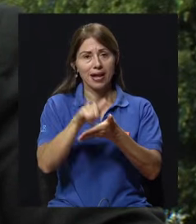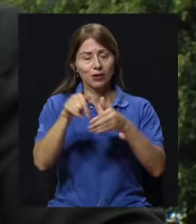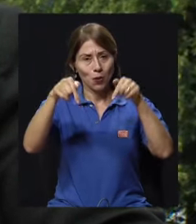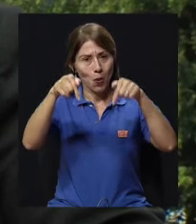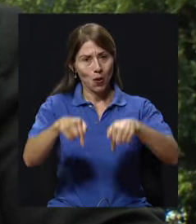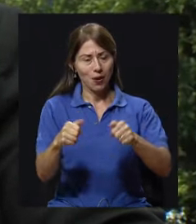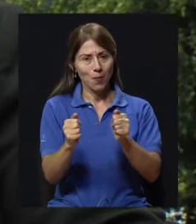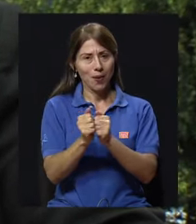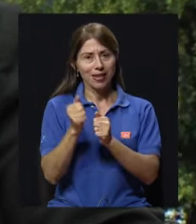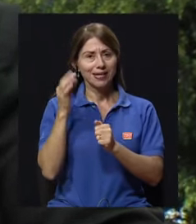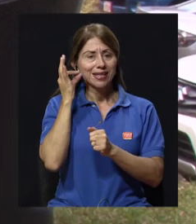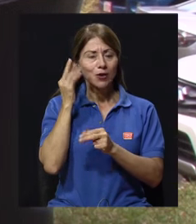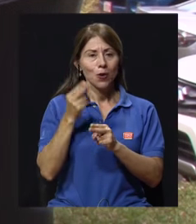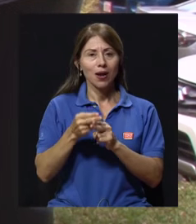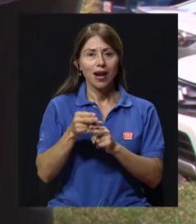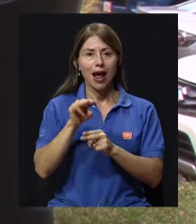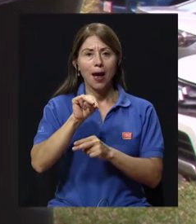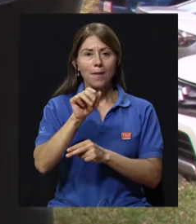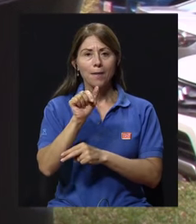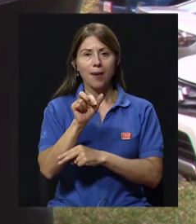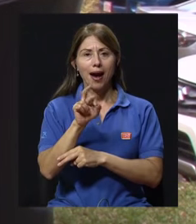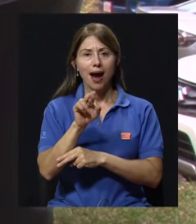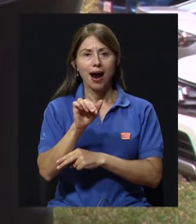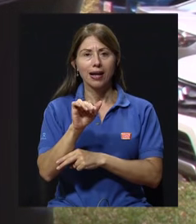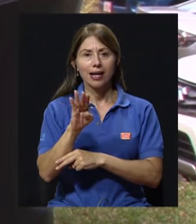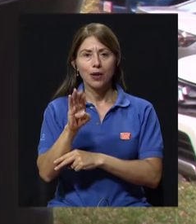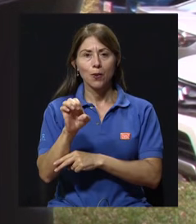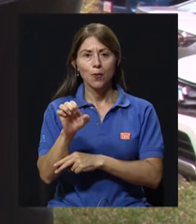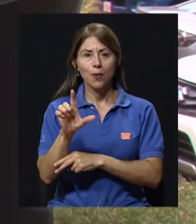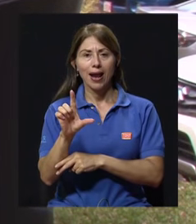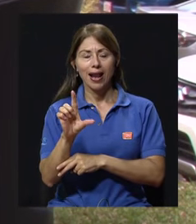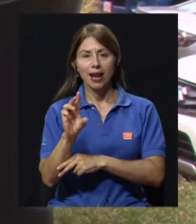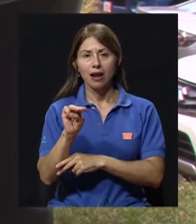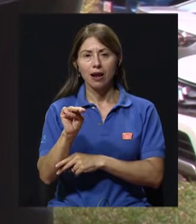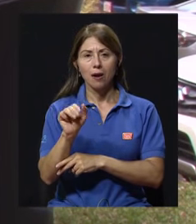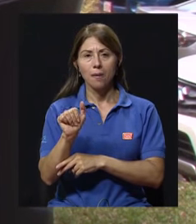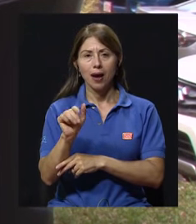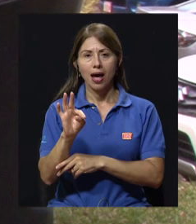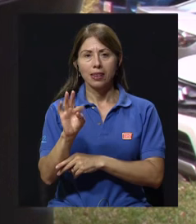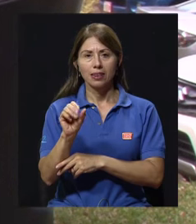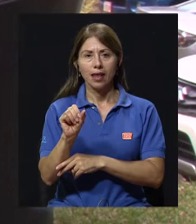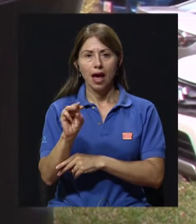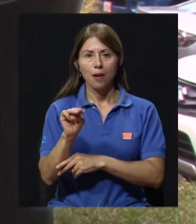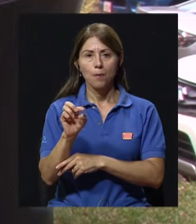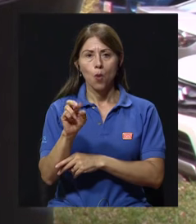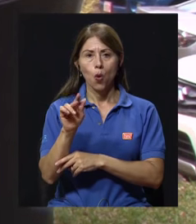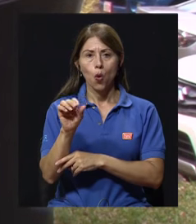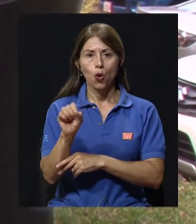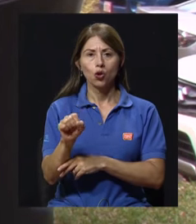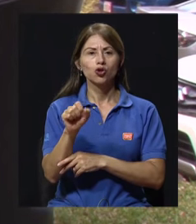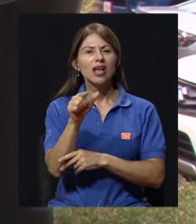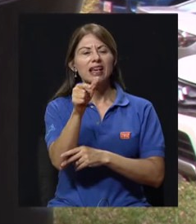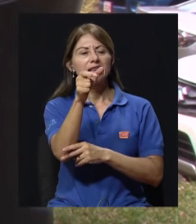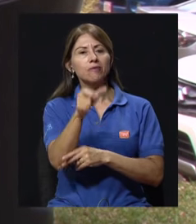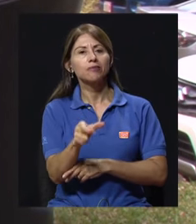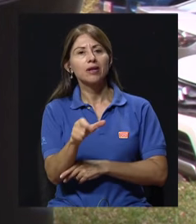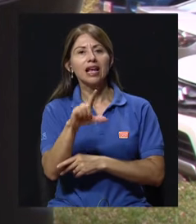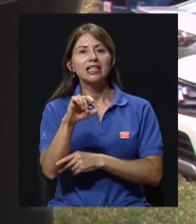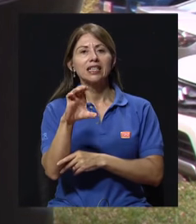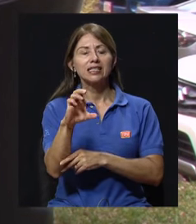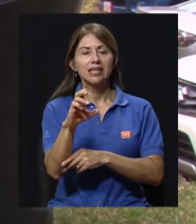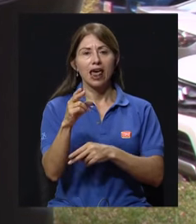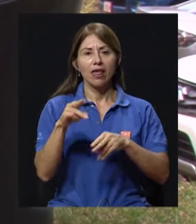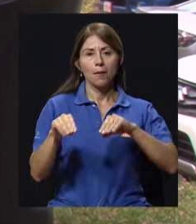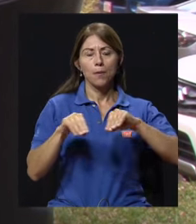acompaña la señora Maribel Matamoros. Maribel Matamoros es licenciada en Movimiento